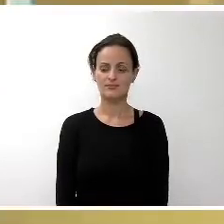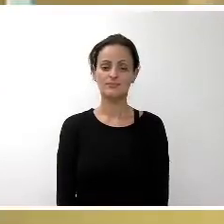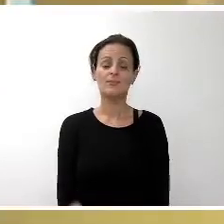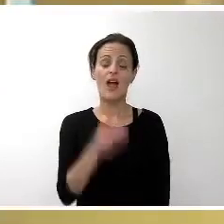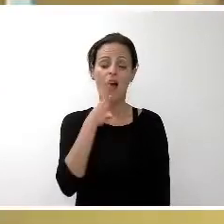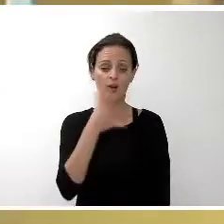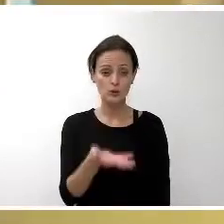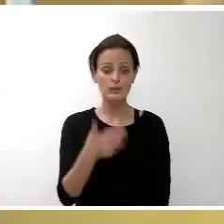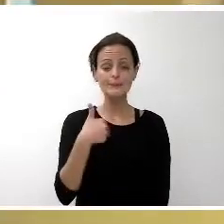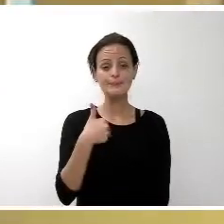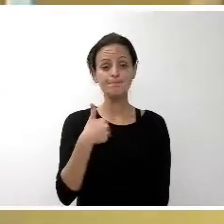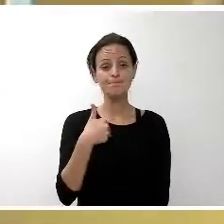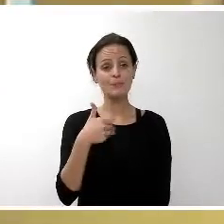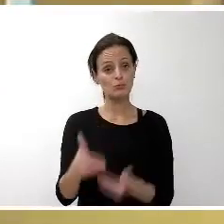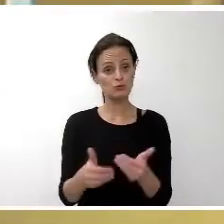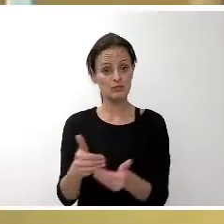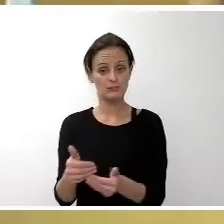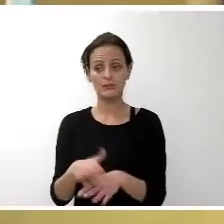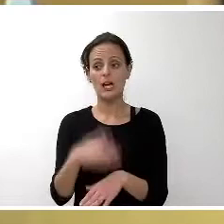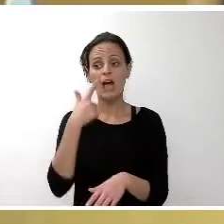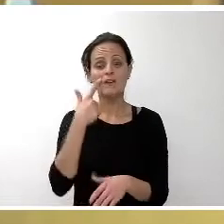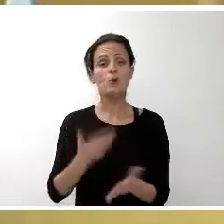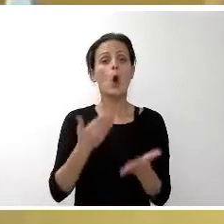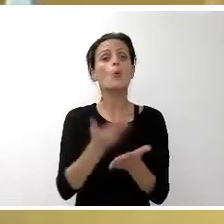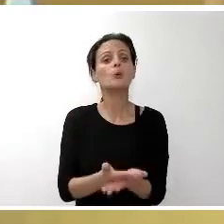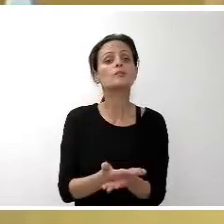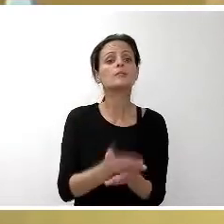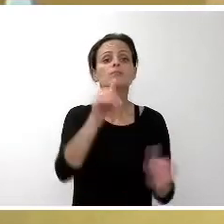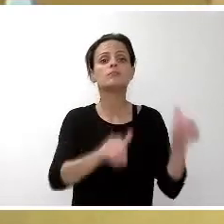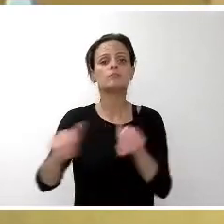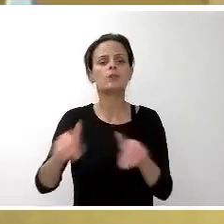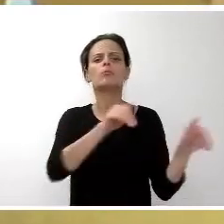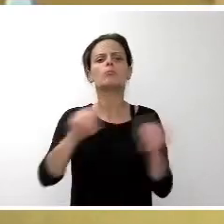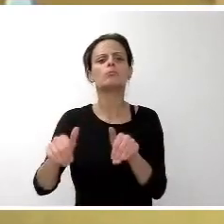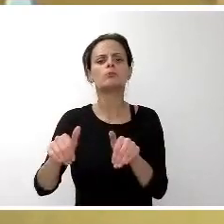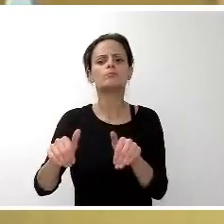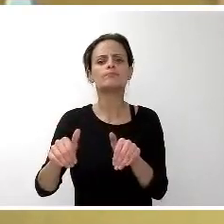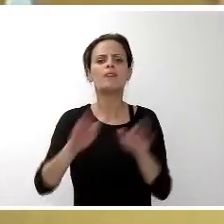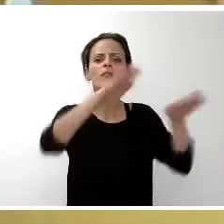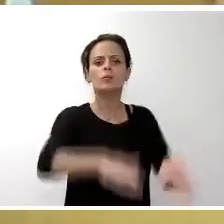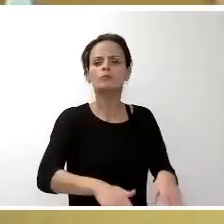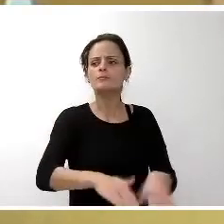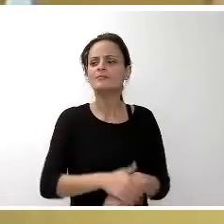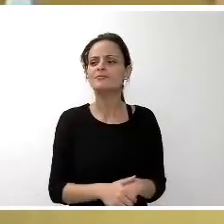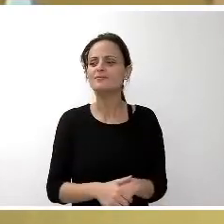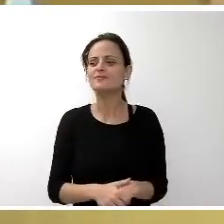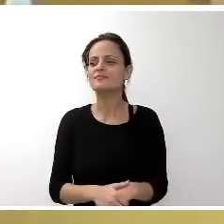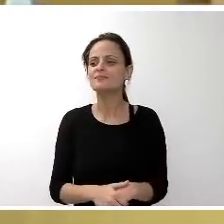Procedemos ahora a la votación de la propuesta. ¿Votos a favor? A ver quién se ha querido decir quién es.